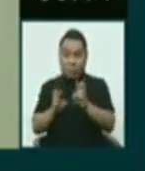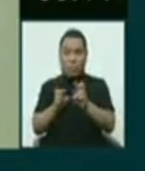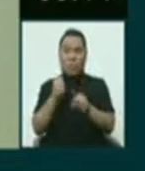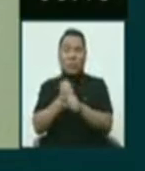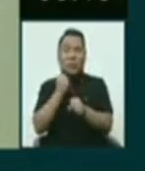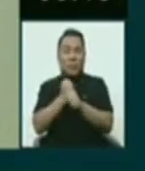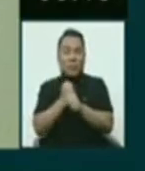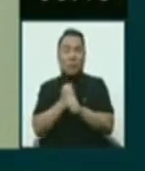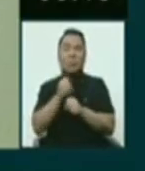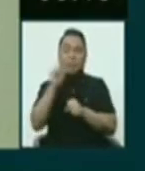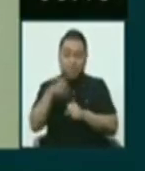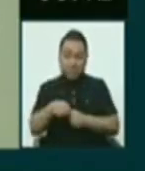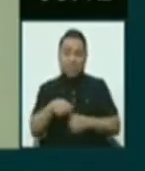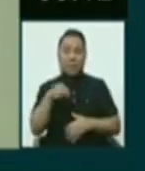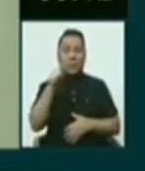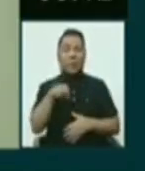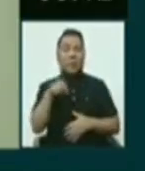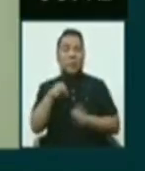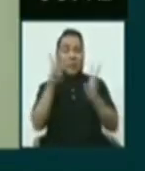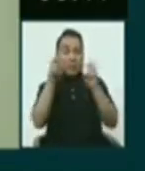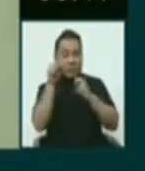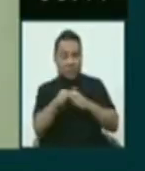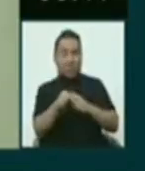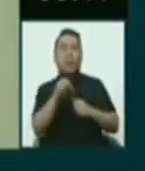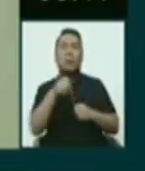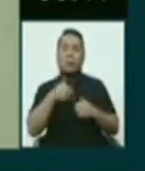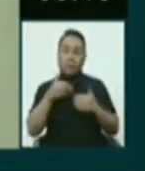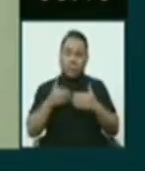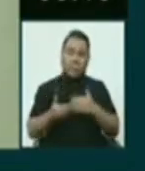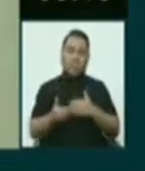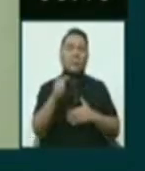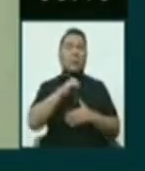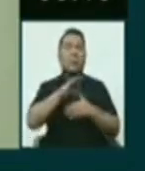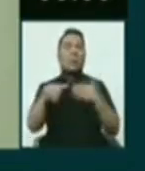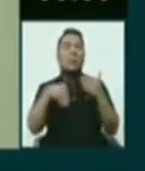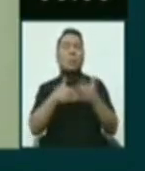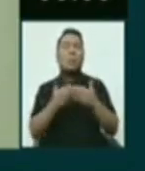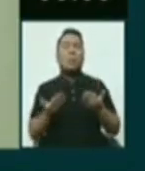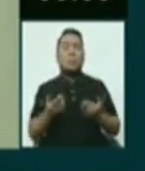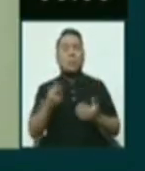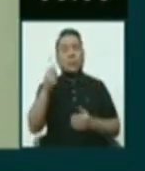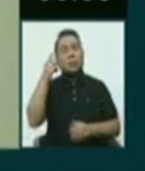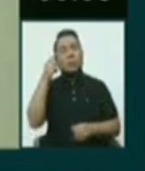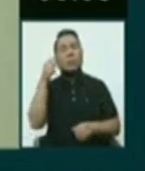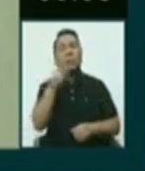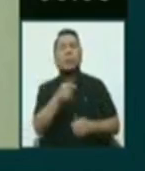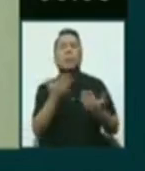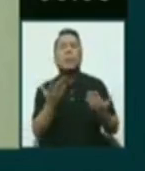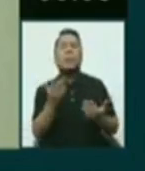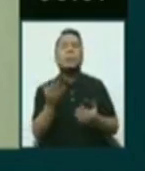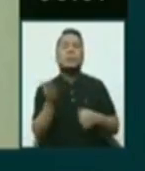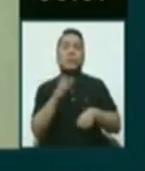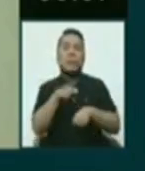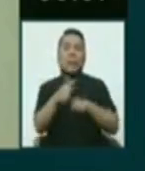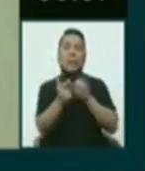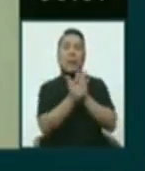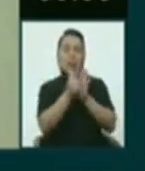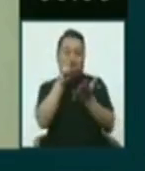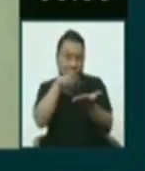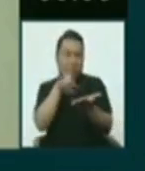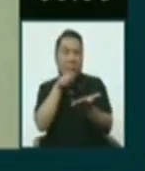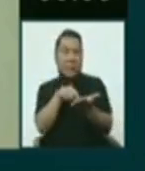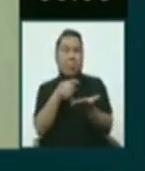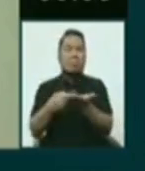trabajar, en este caso, estaremos viendo todo respecto a lo que es sobre esta legalización de la